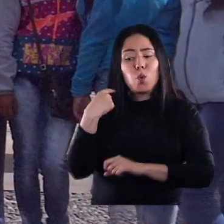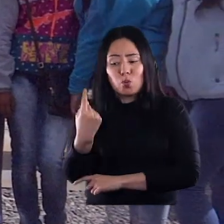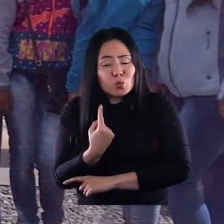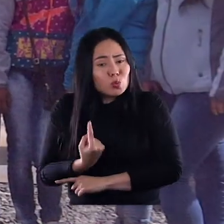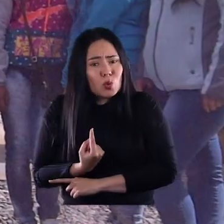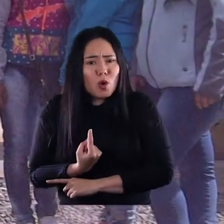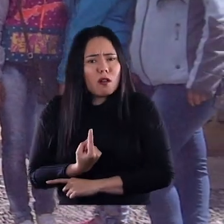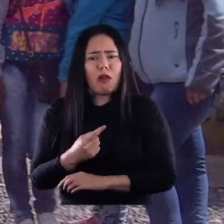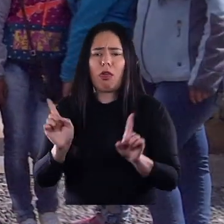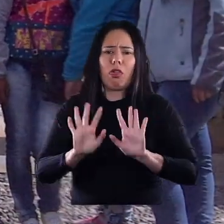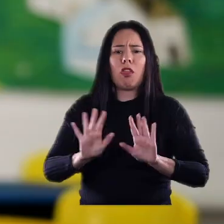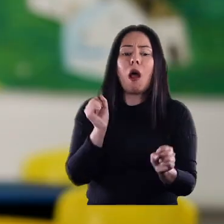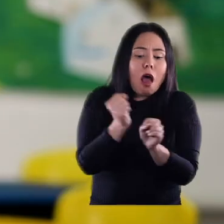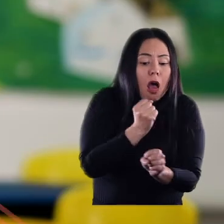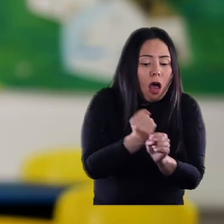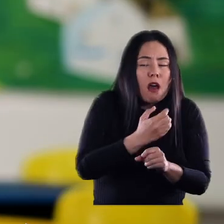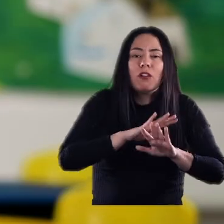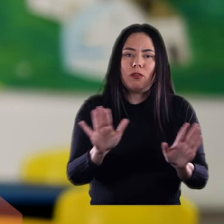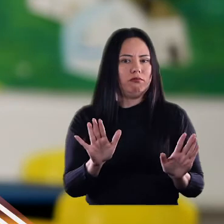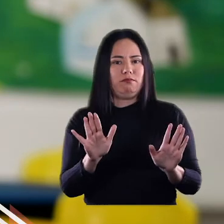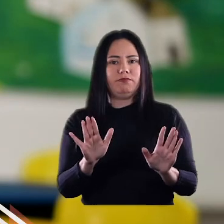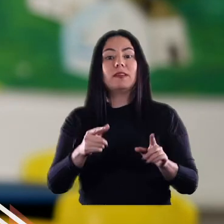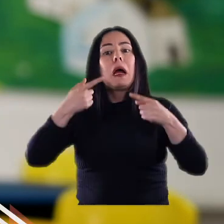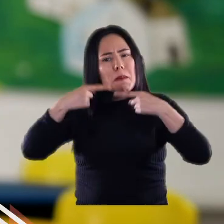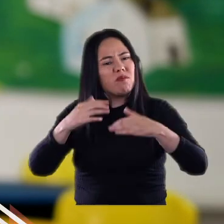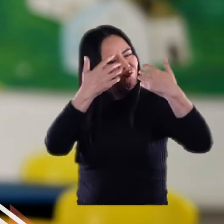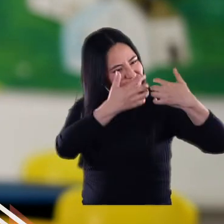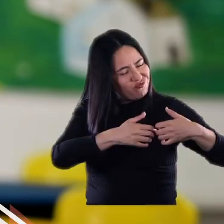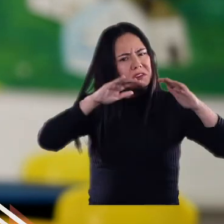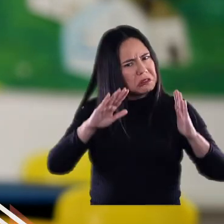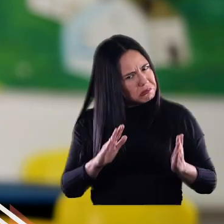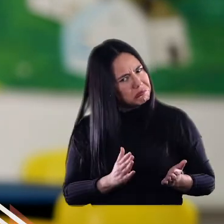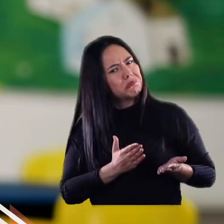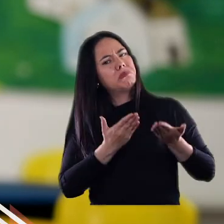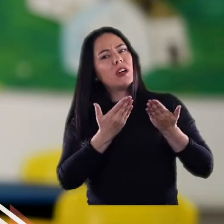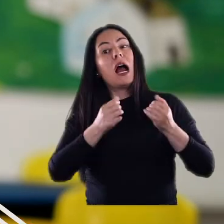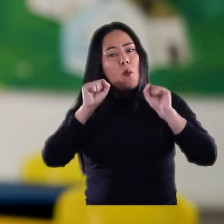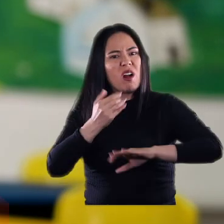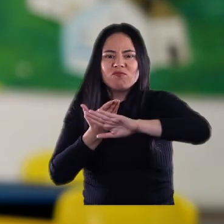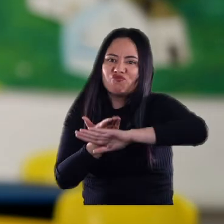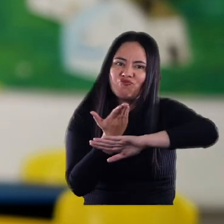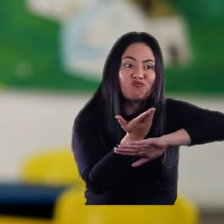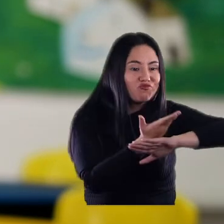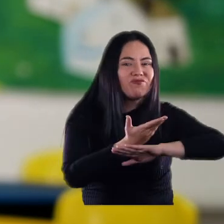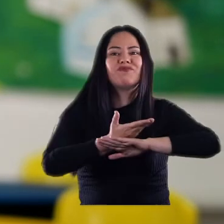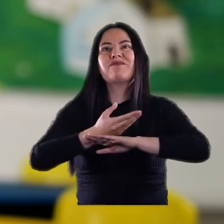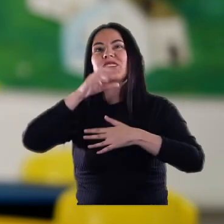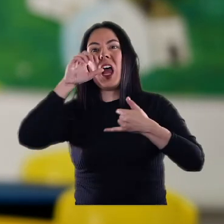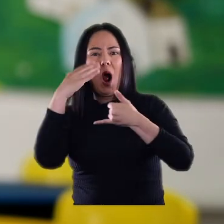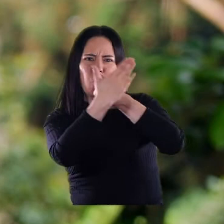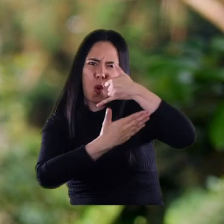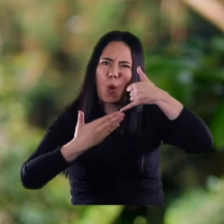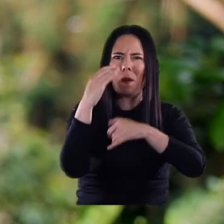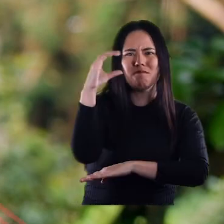de que solamente no van a ser empleados, sino que también pueden ser empresarios, de que ellos pueden aportarle a